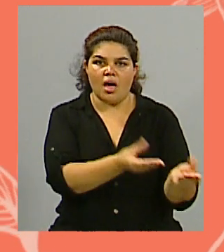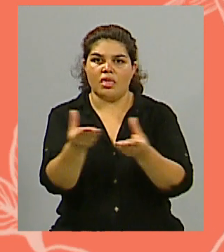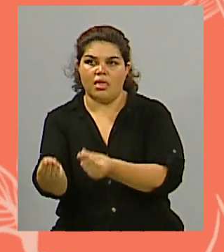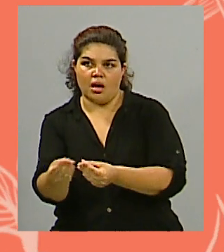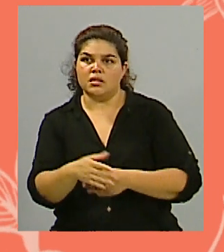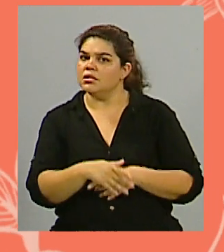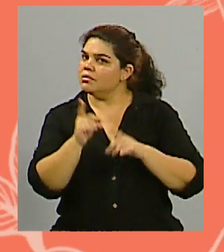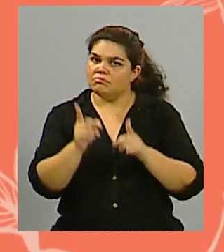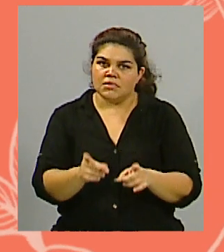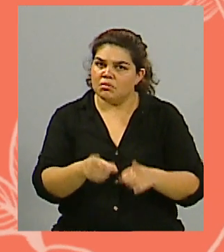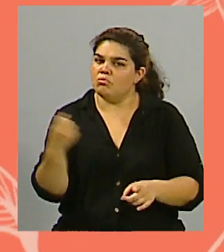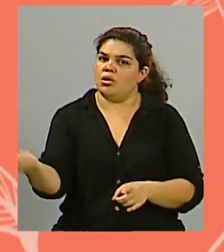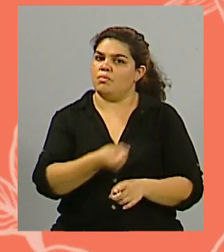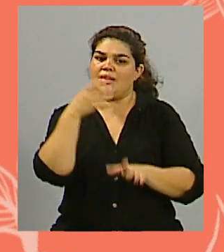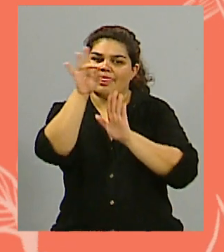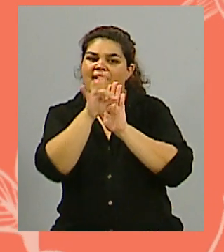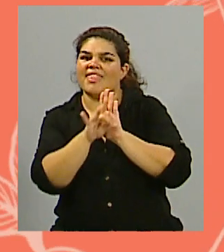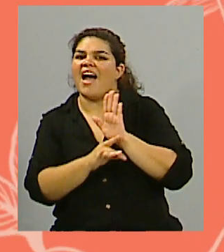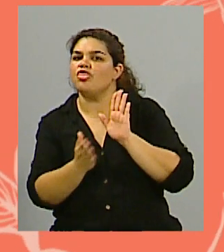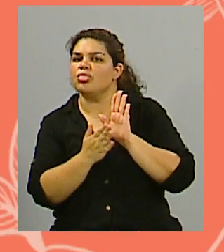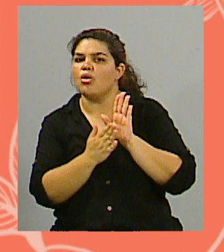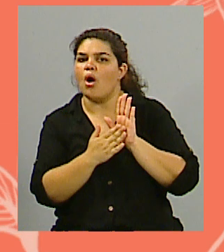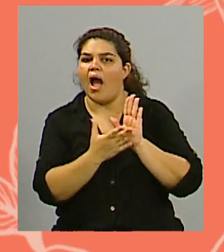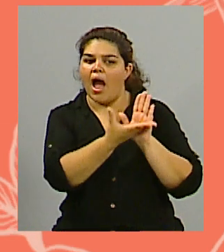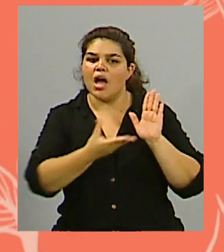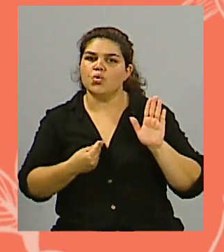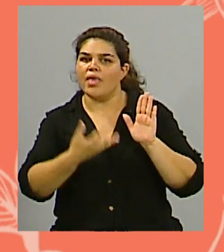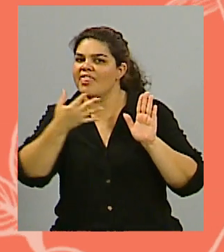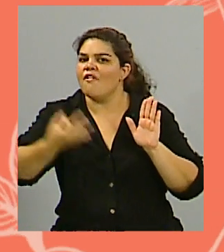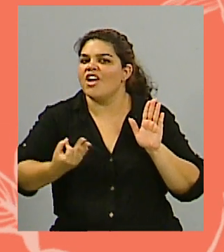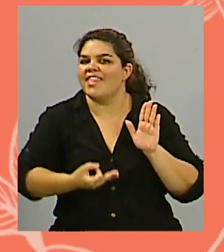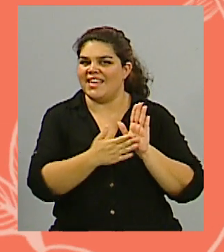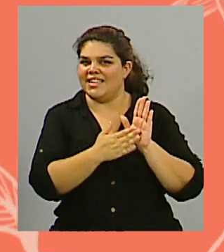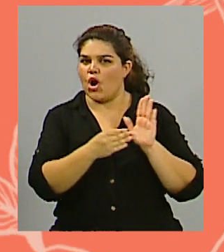manejar sin datos porque si no son discusiones que no tienen sentido, y bueno,